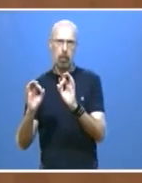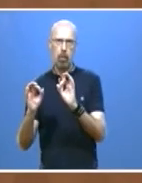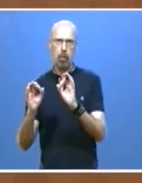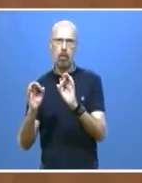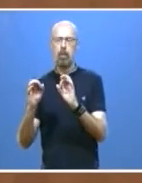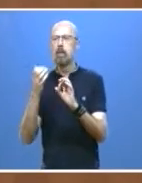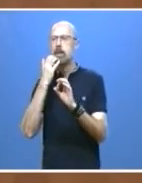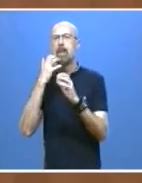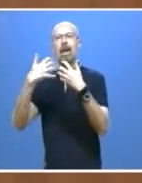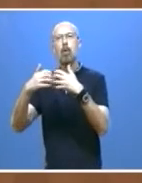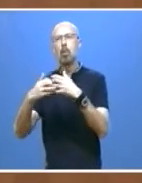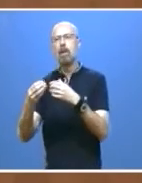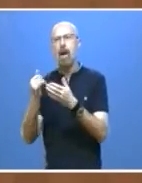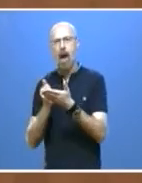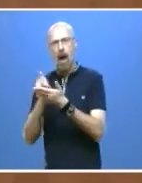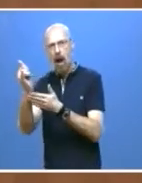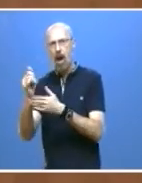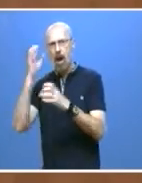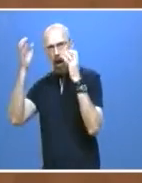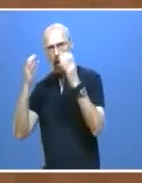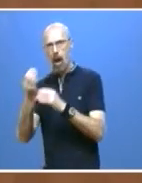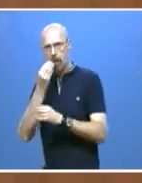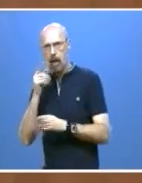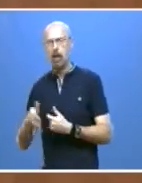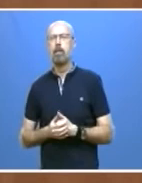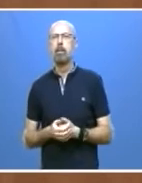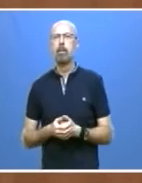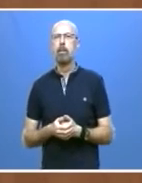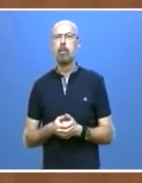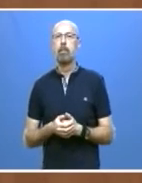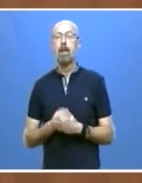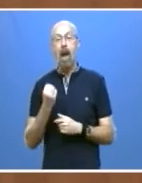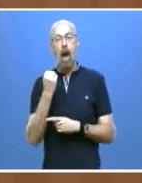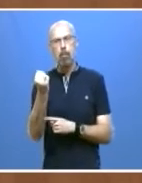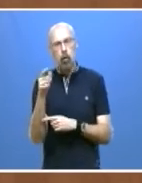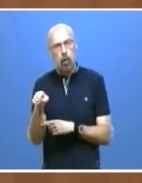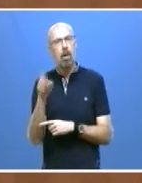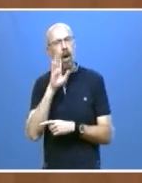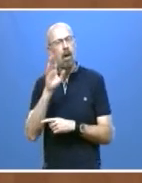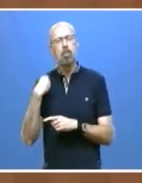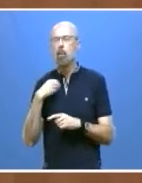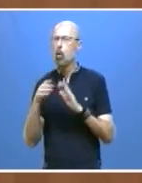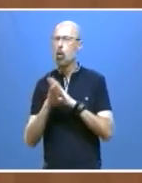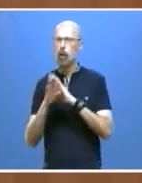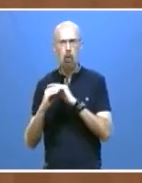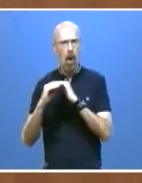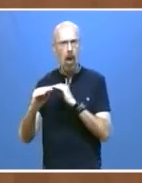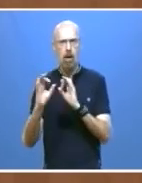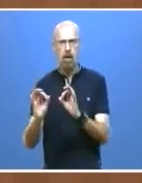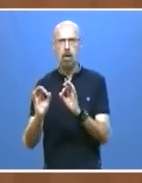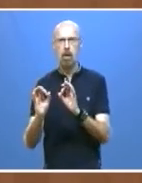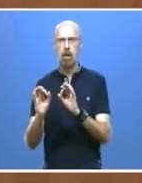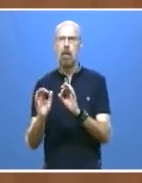industria agroalimentaria. Vamos a mantener tal apoyo y a profundizar en una seña cada vez